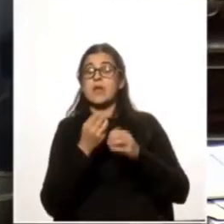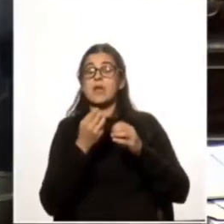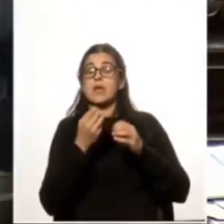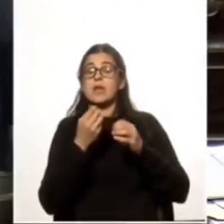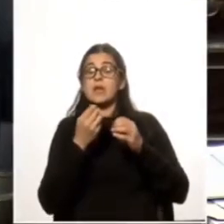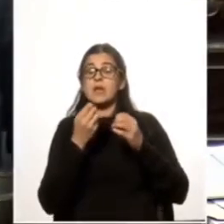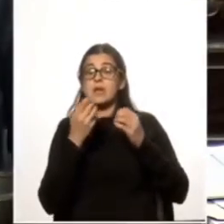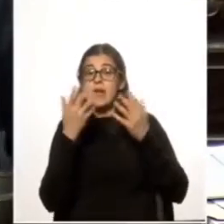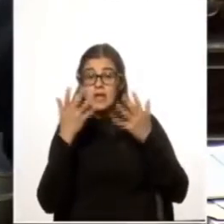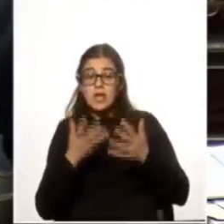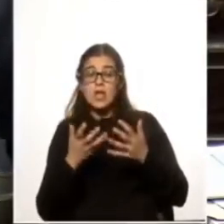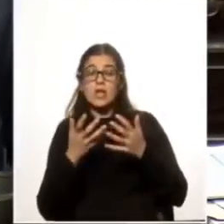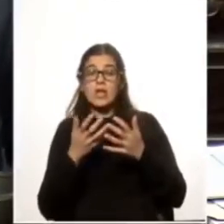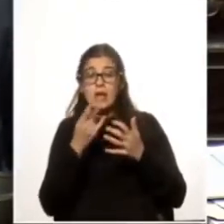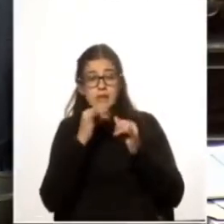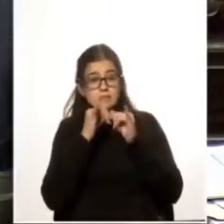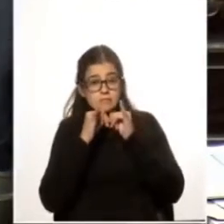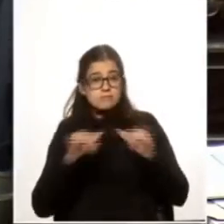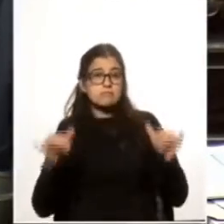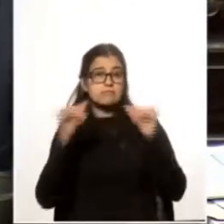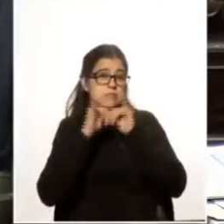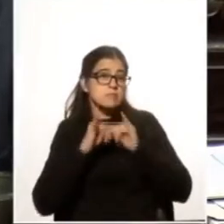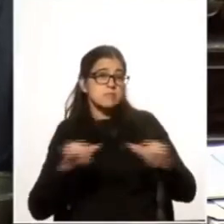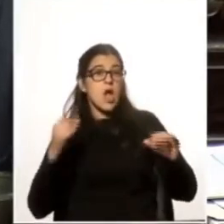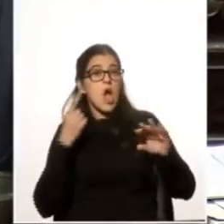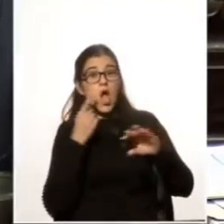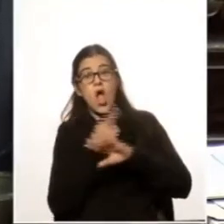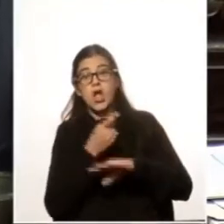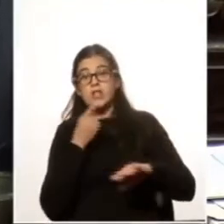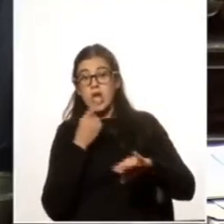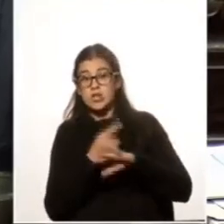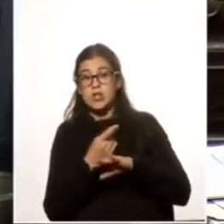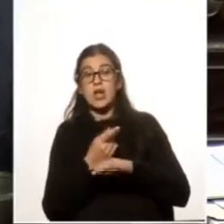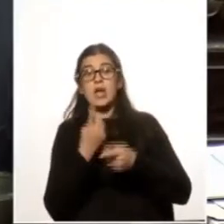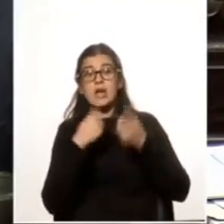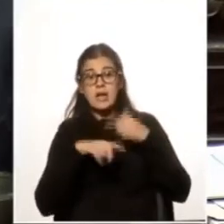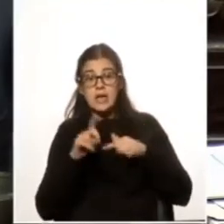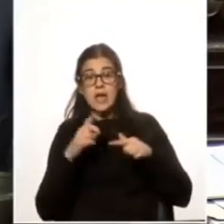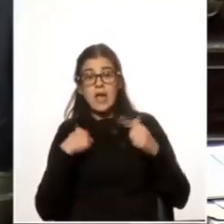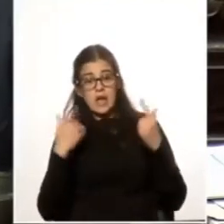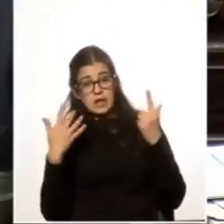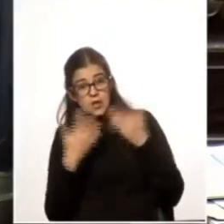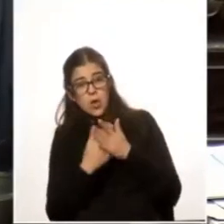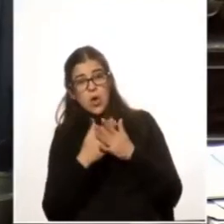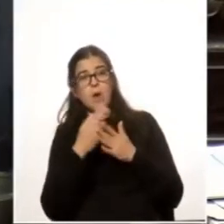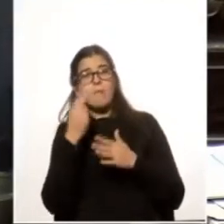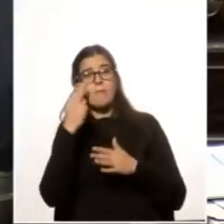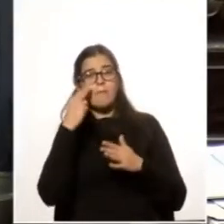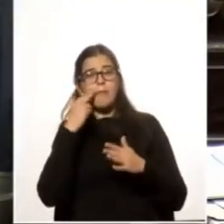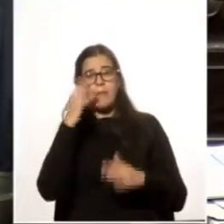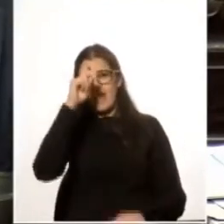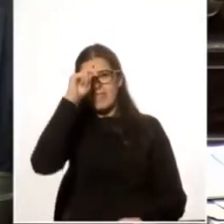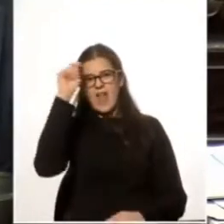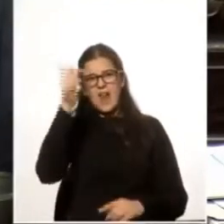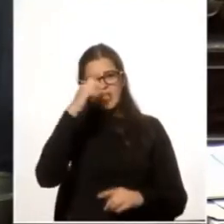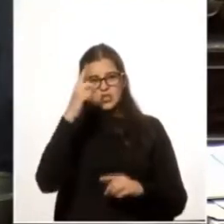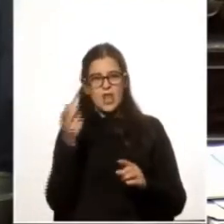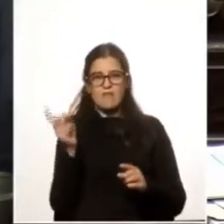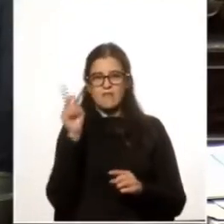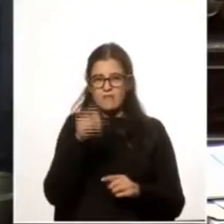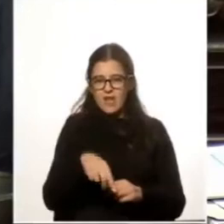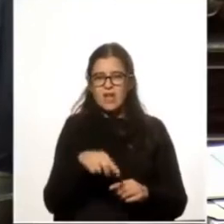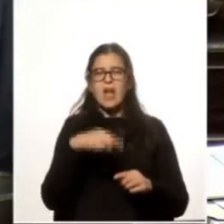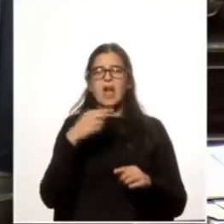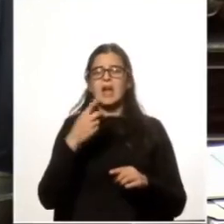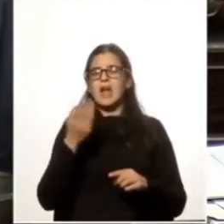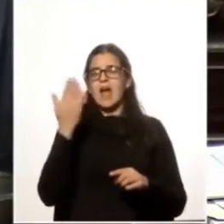que tanta campaña hicieron en contra que nos costó un lío internacional con el